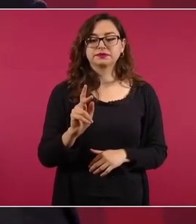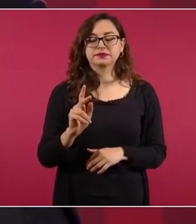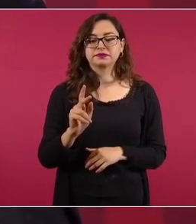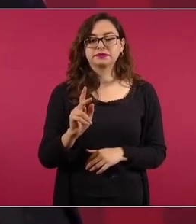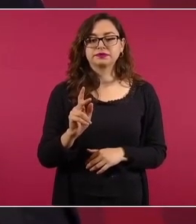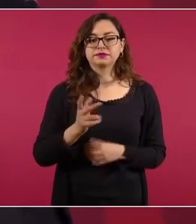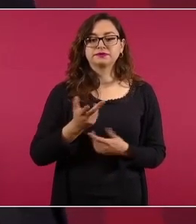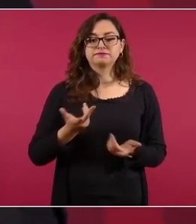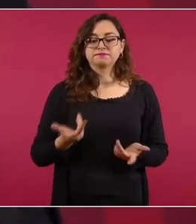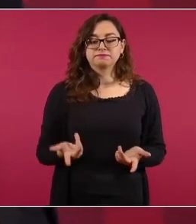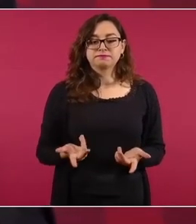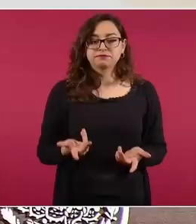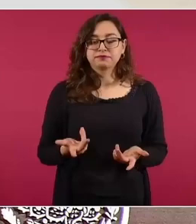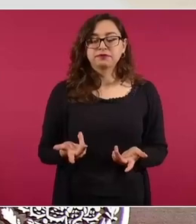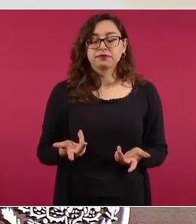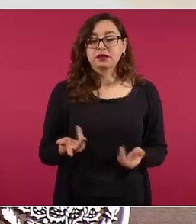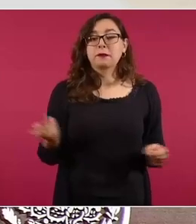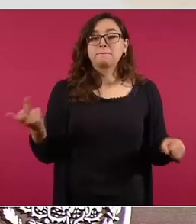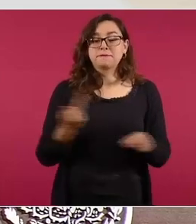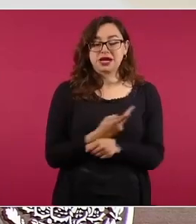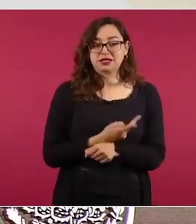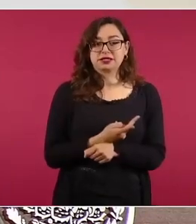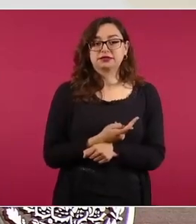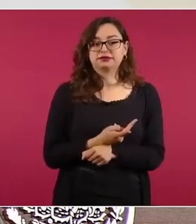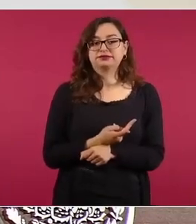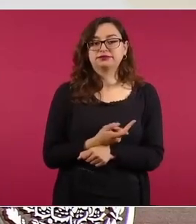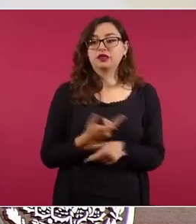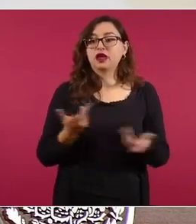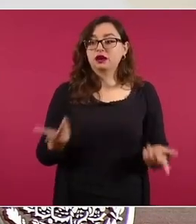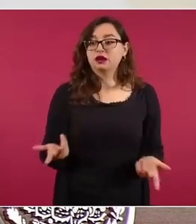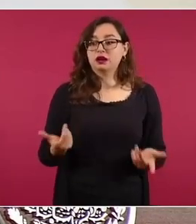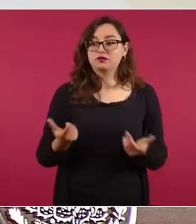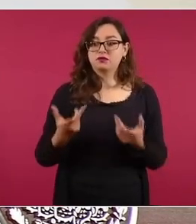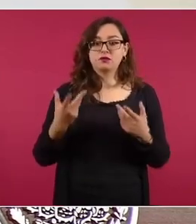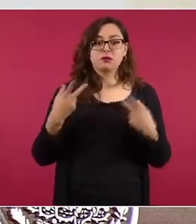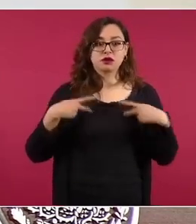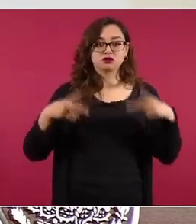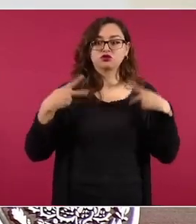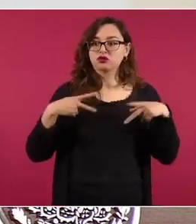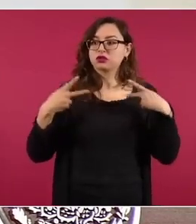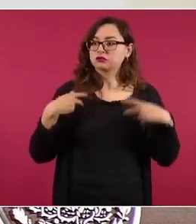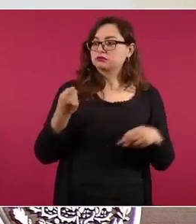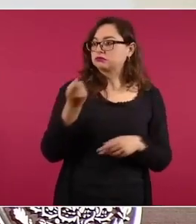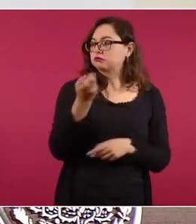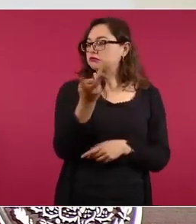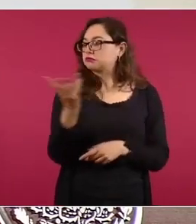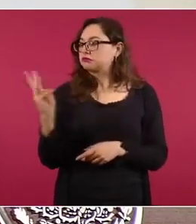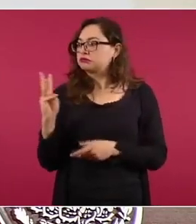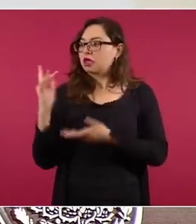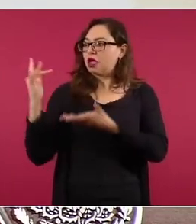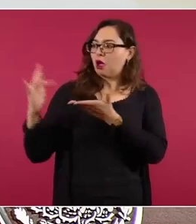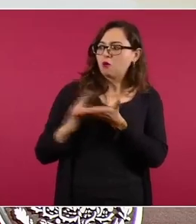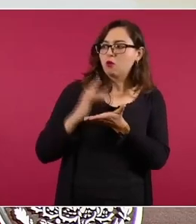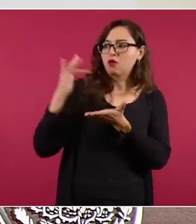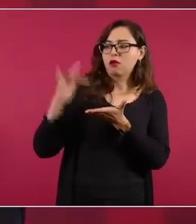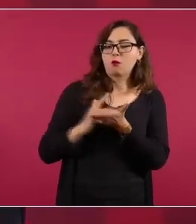tan es así que gente que nos apoyó gente mayor